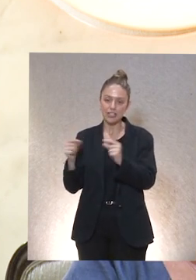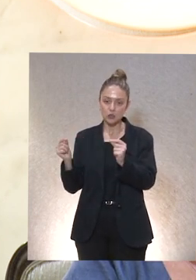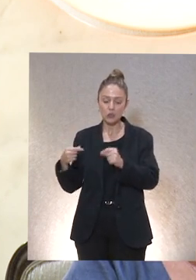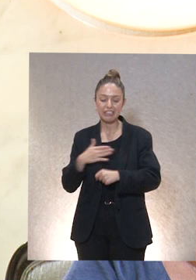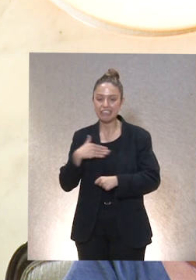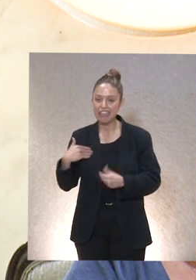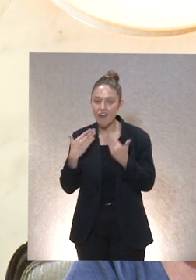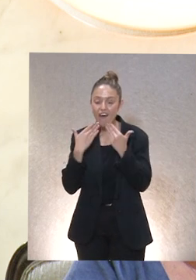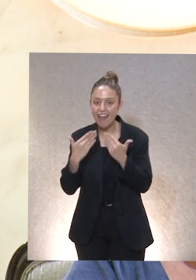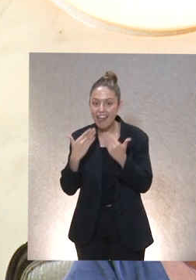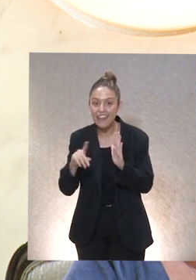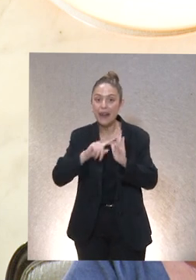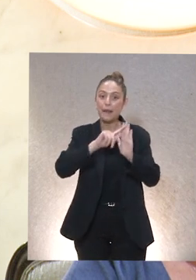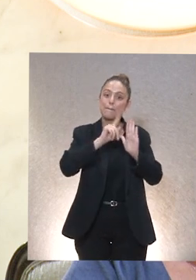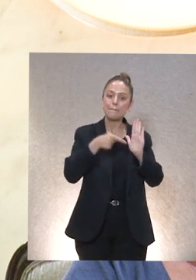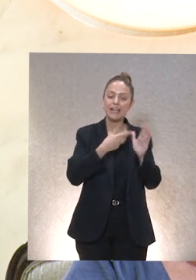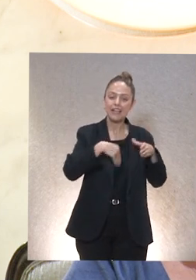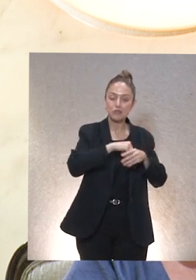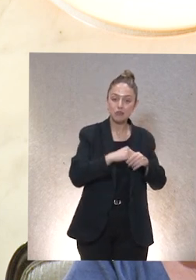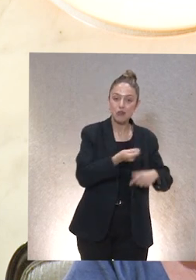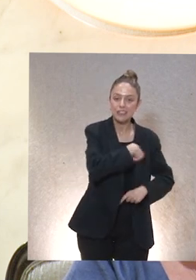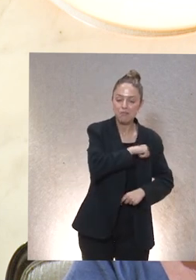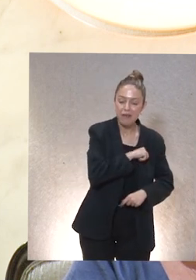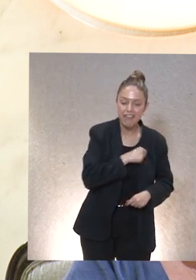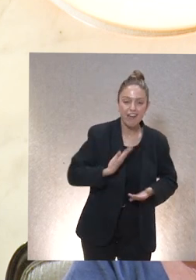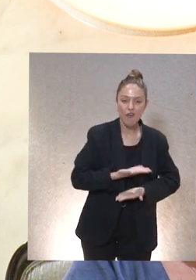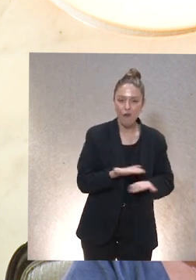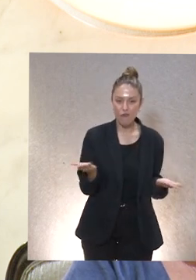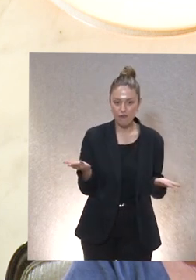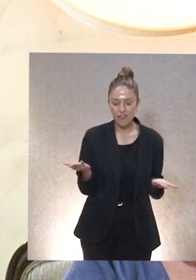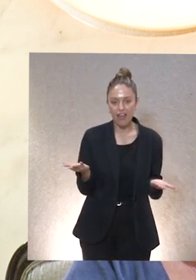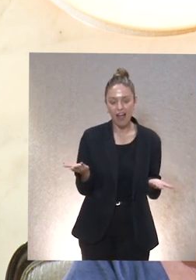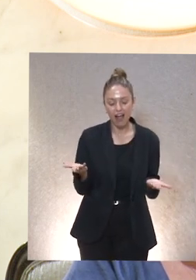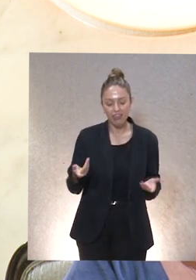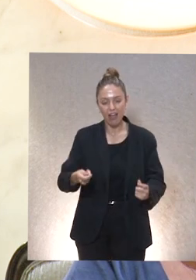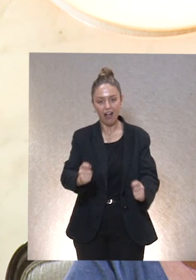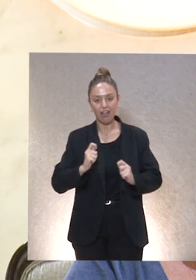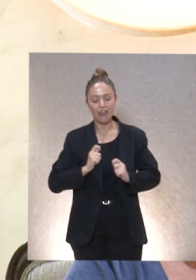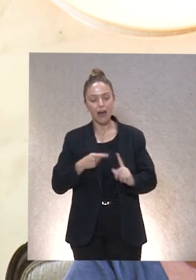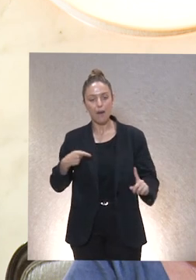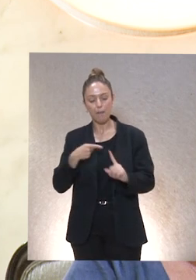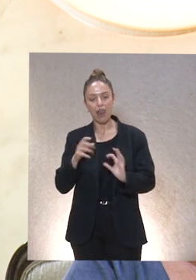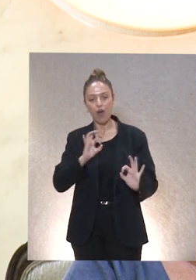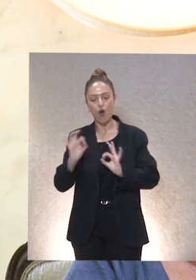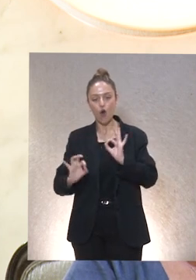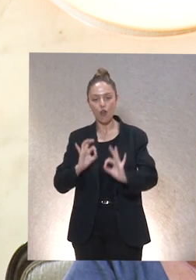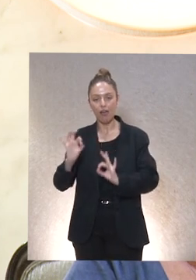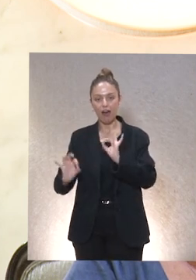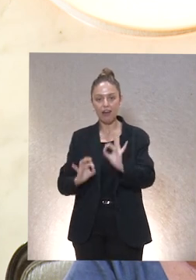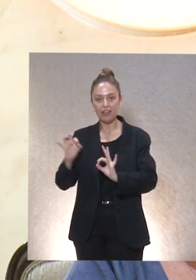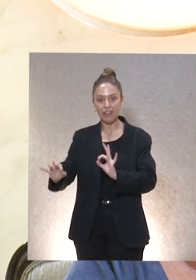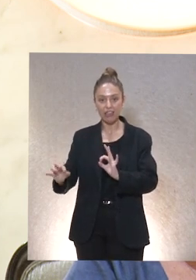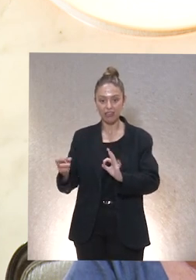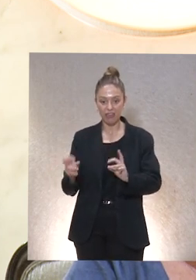agradecer a Plena Inclusión España la confianza que una vez más deposita en nosotros para organizar un encuentro de